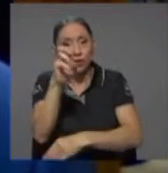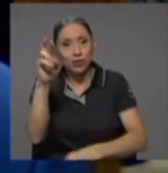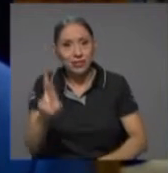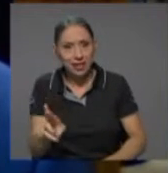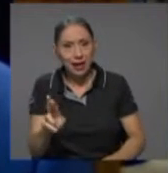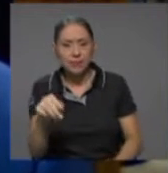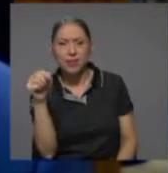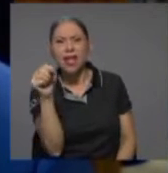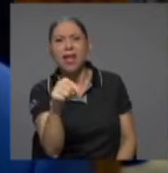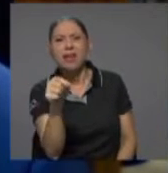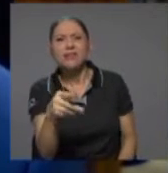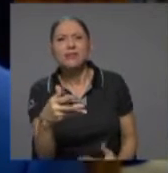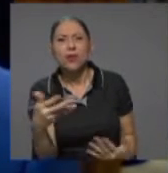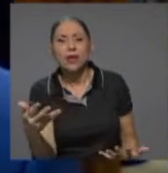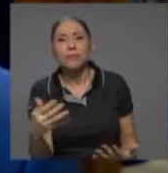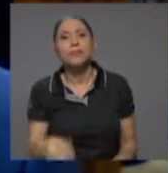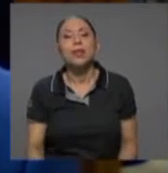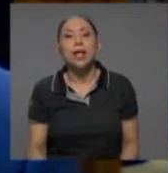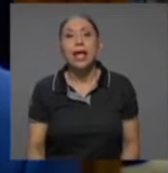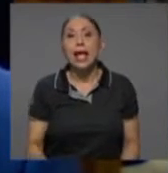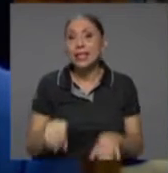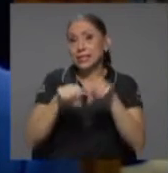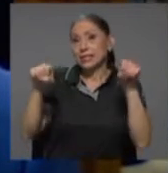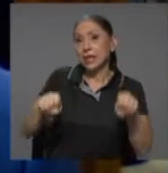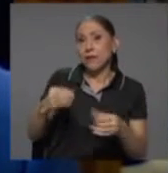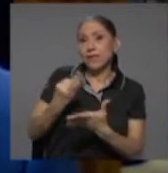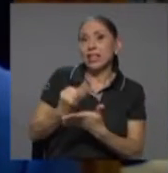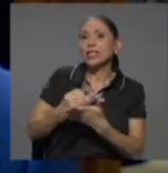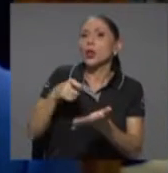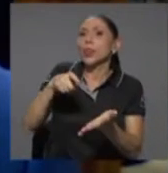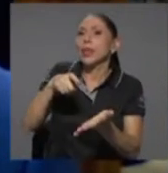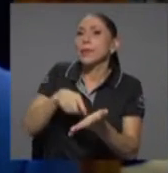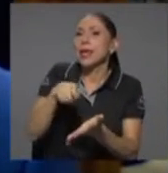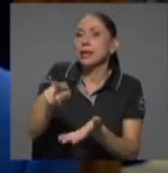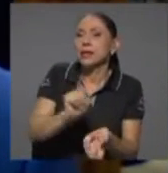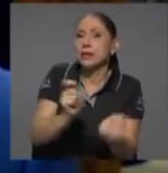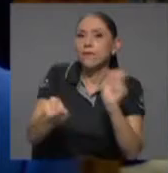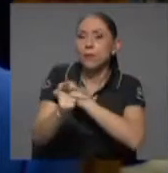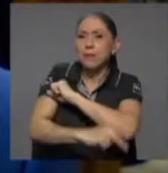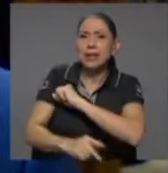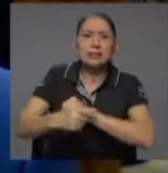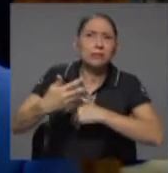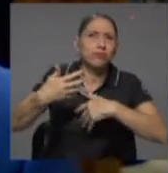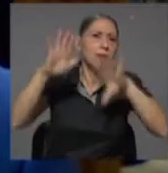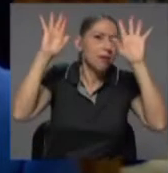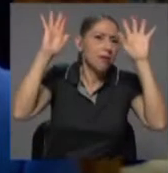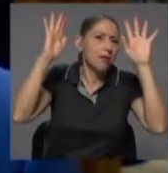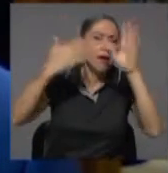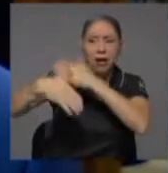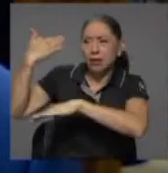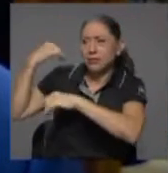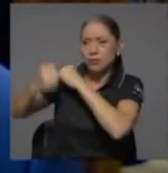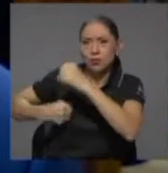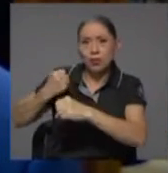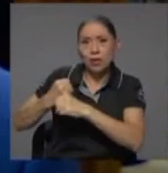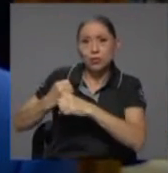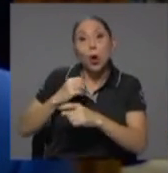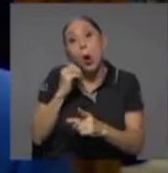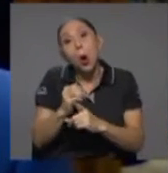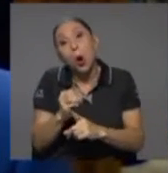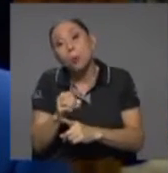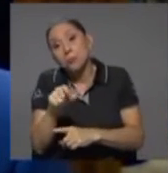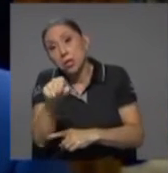que le debía el sistema financiero al país desde hace décadas, es decir, o que el país se debía a sí mismo, mejor